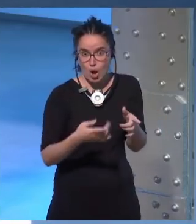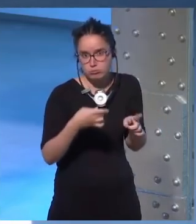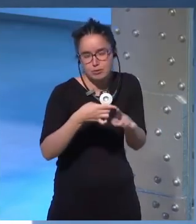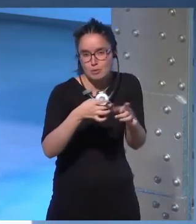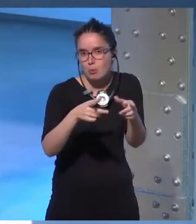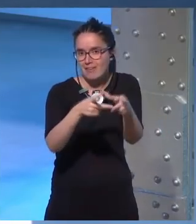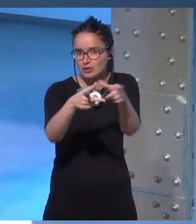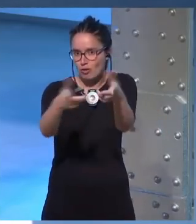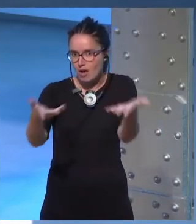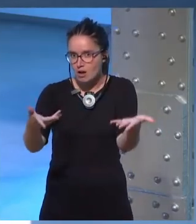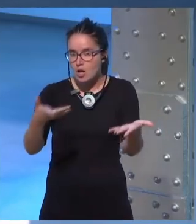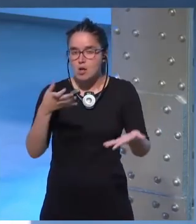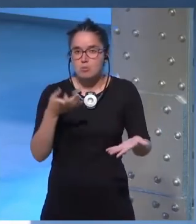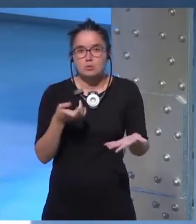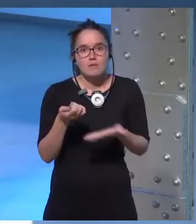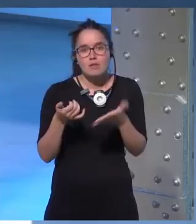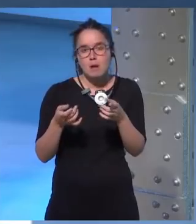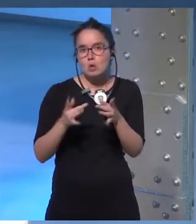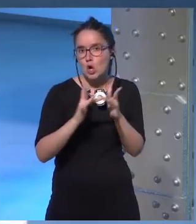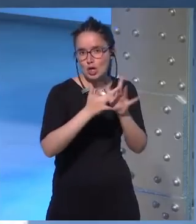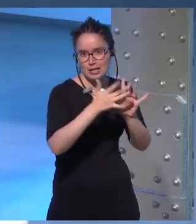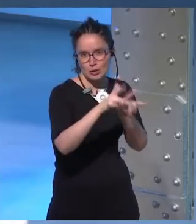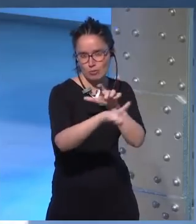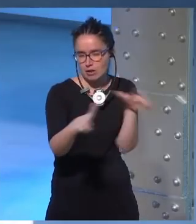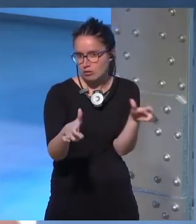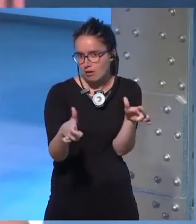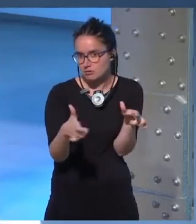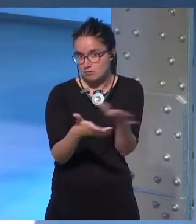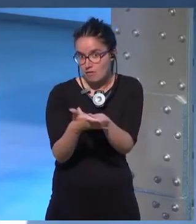y tenemos tendencia a aproximarnos a otros seres